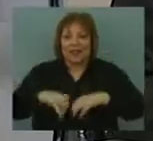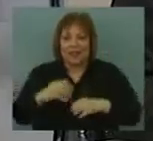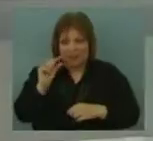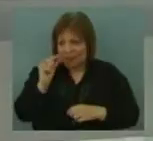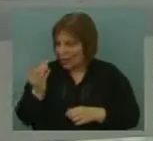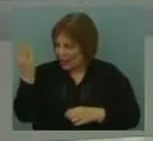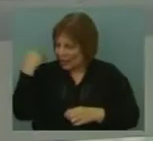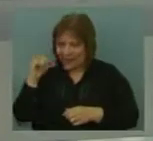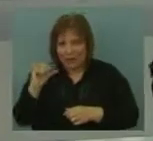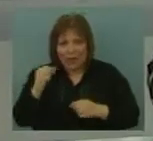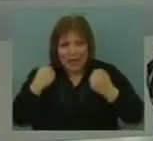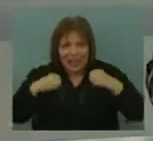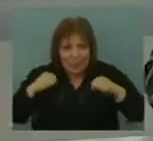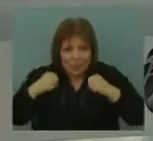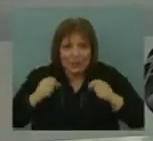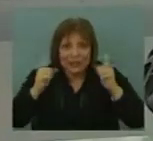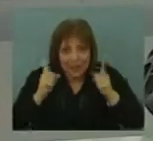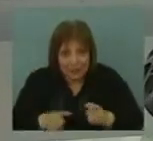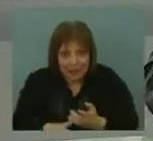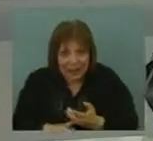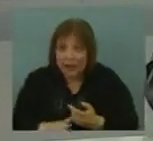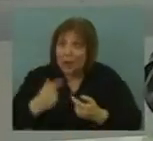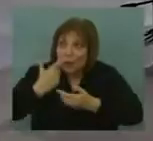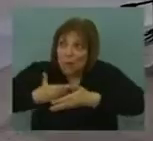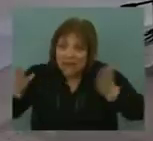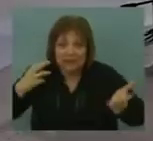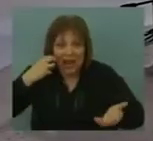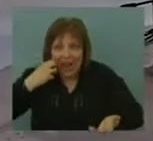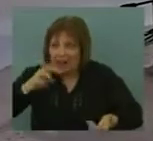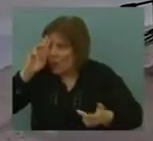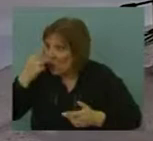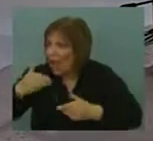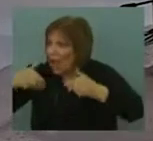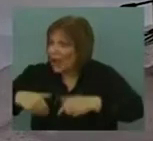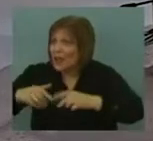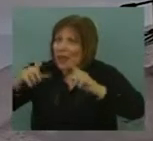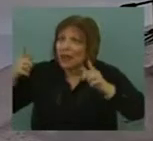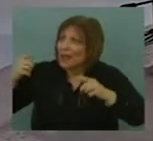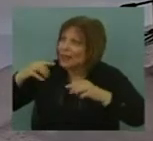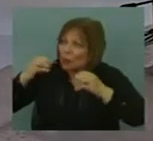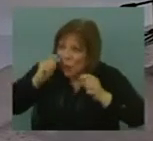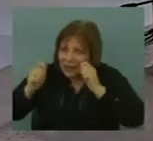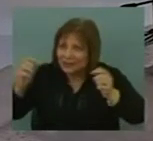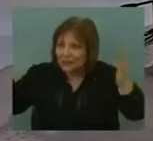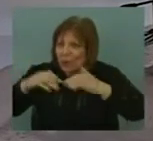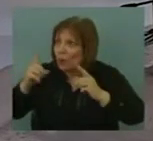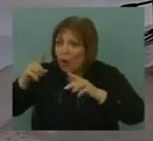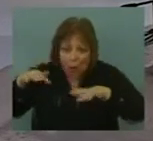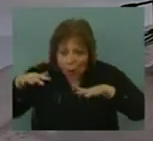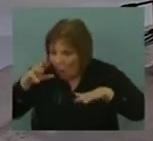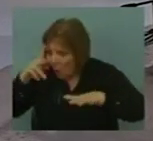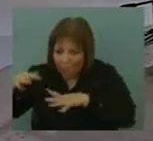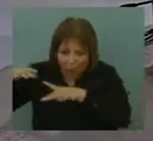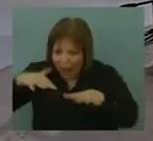atrás hasta se encargaron los deportistas. El deporte es un gran comunicador de política exterior uruguaya, es un gran comunicador de la imagen